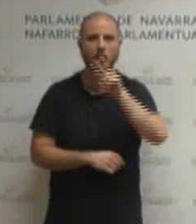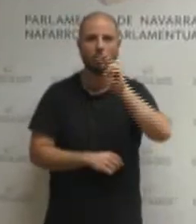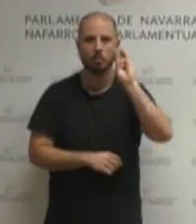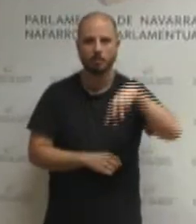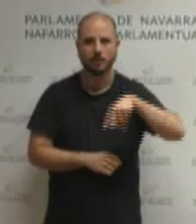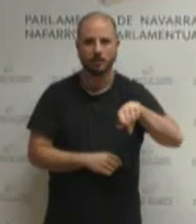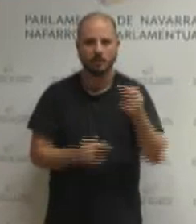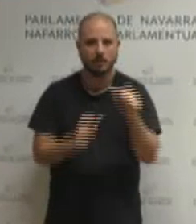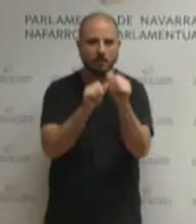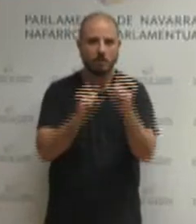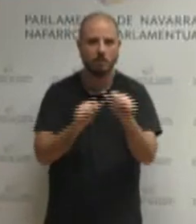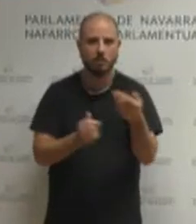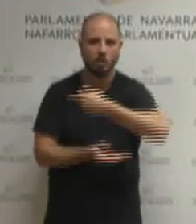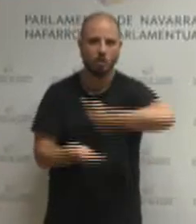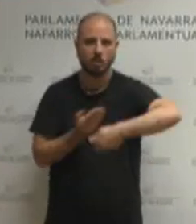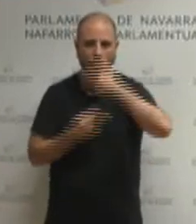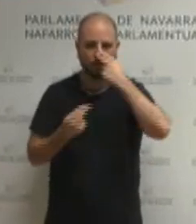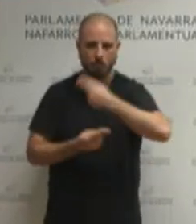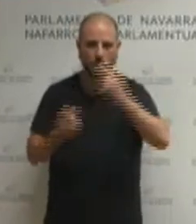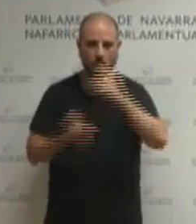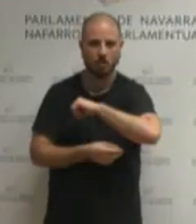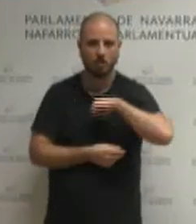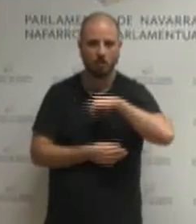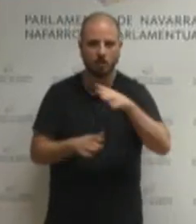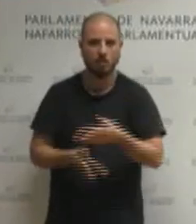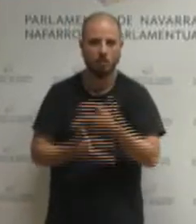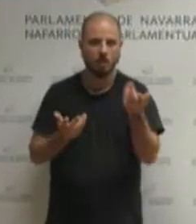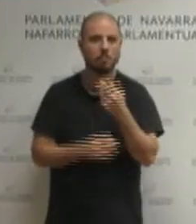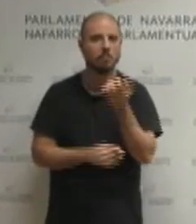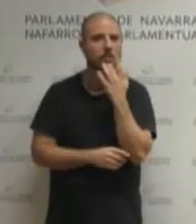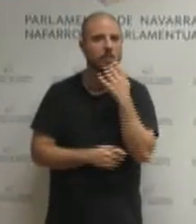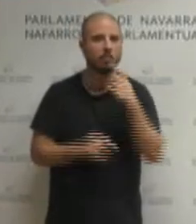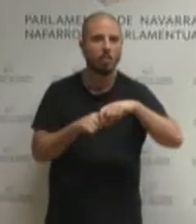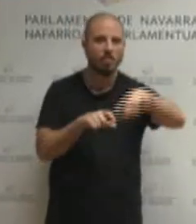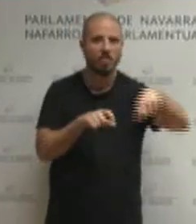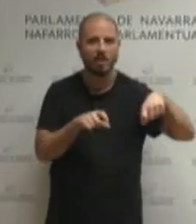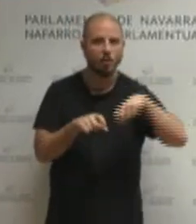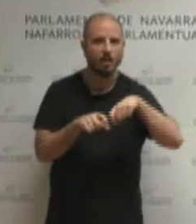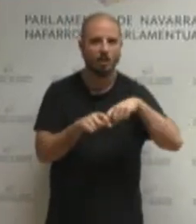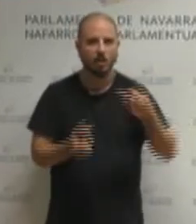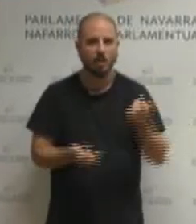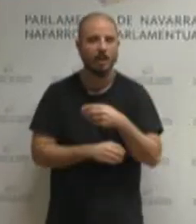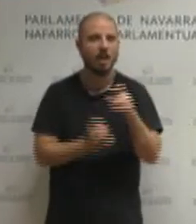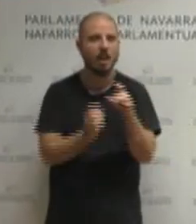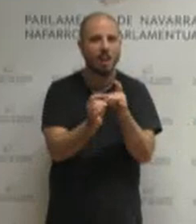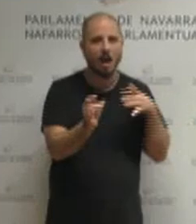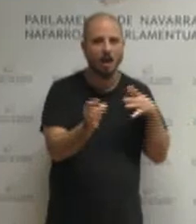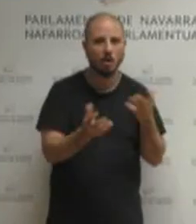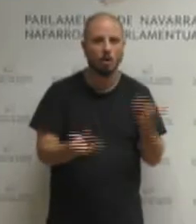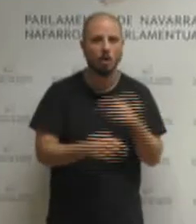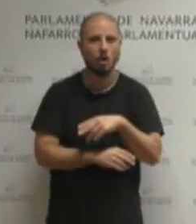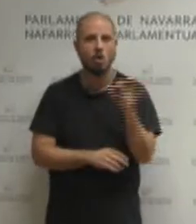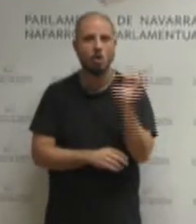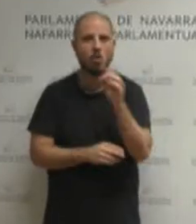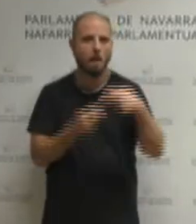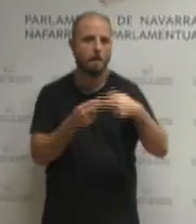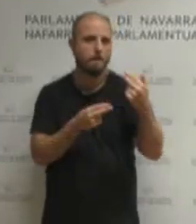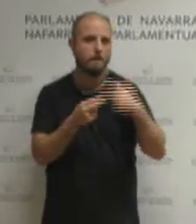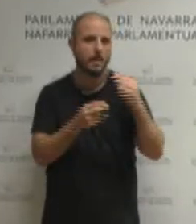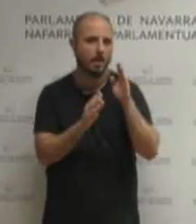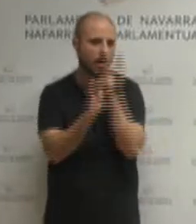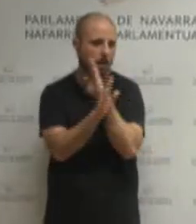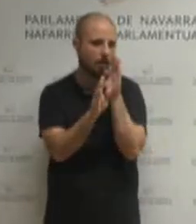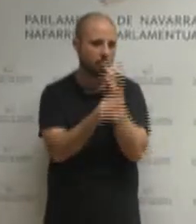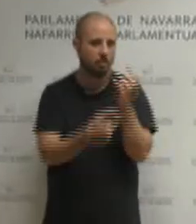entender la colaboración público-privada es la del circuito de los arcos y es la de los peajes en la sombra que donde si hay pérdidas